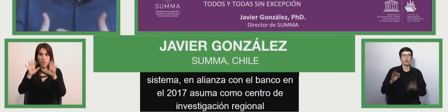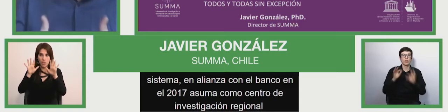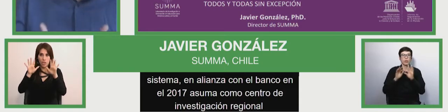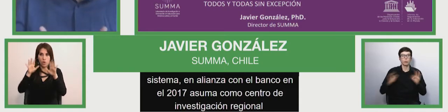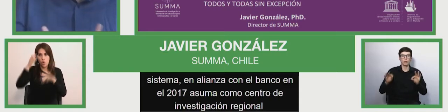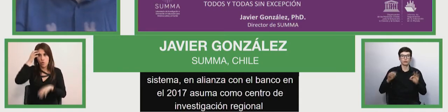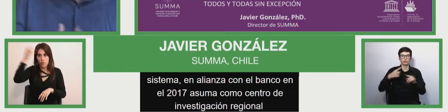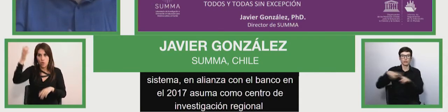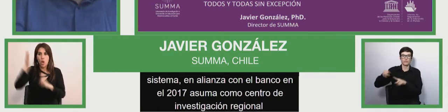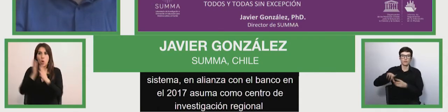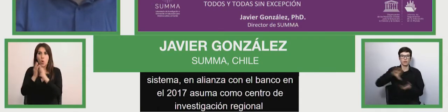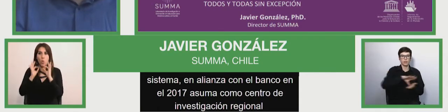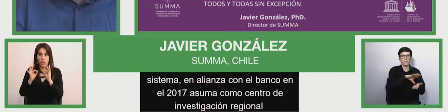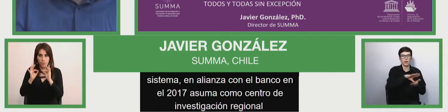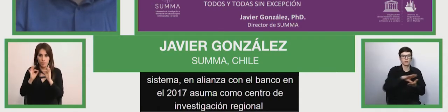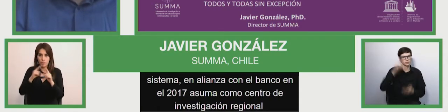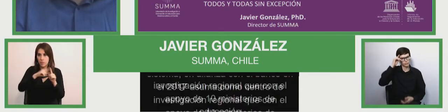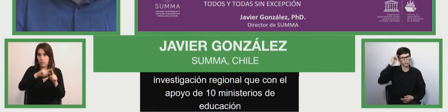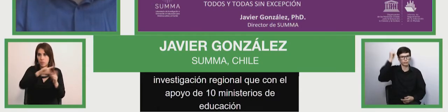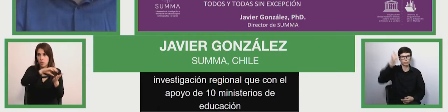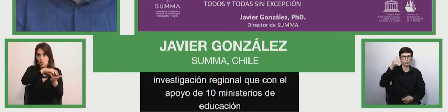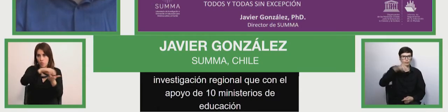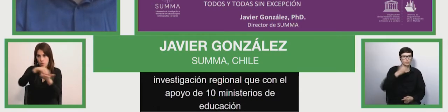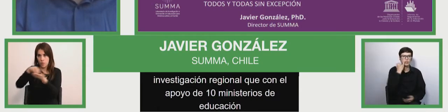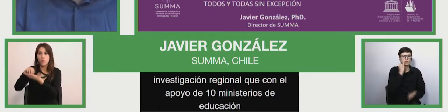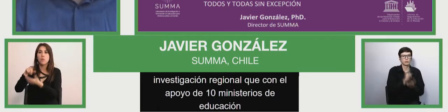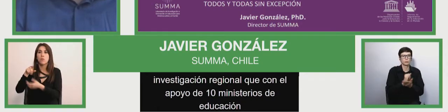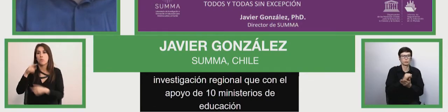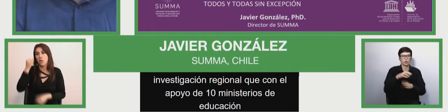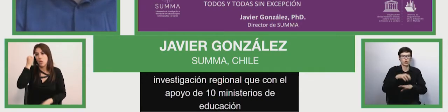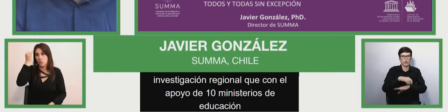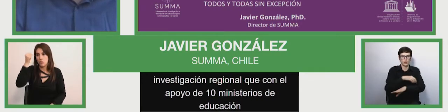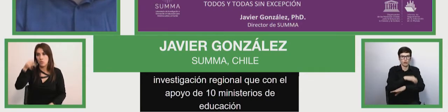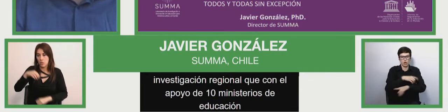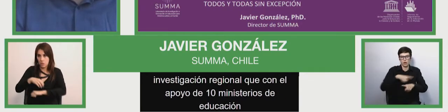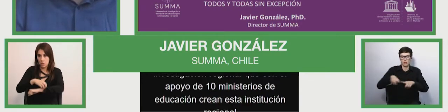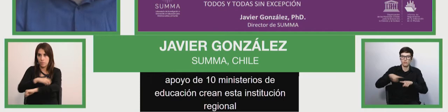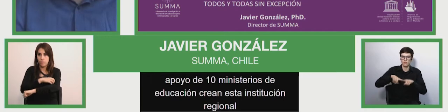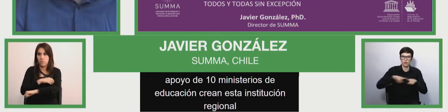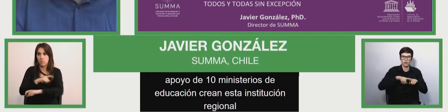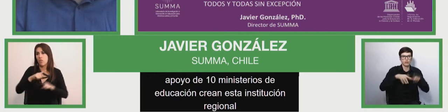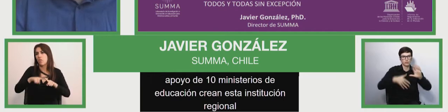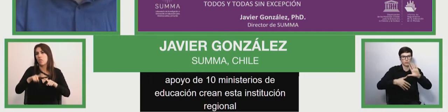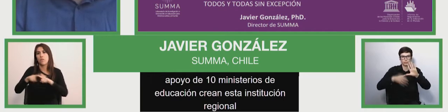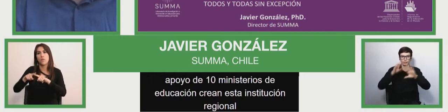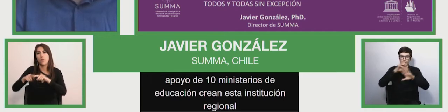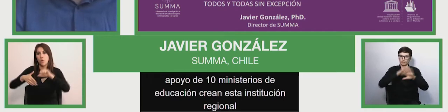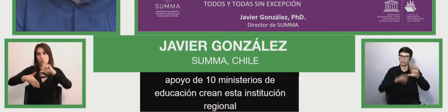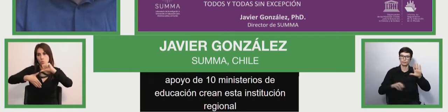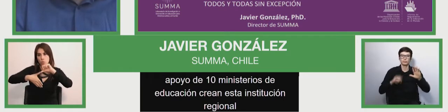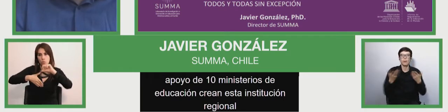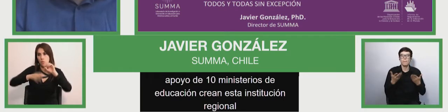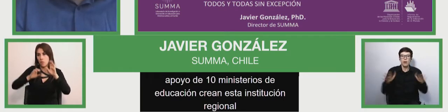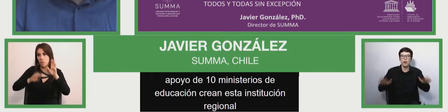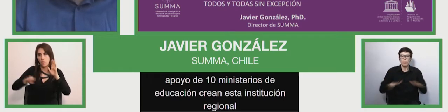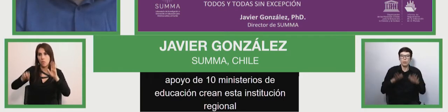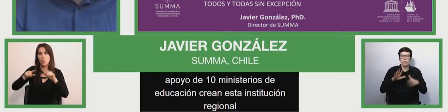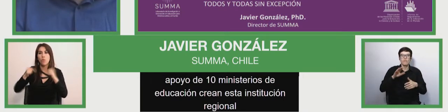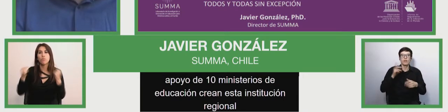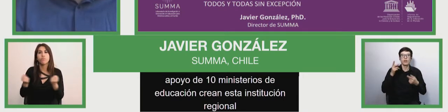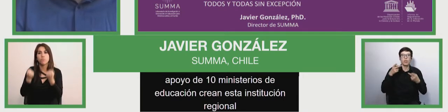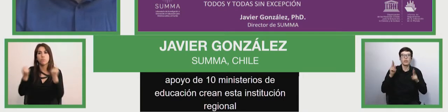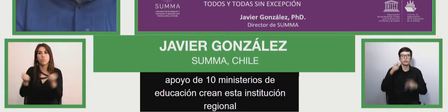cierto?, crean esta institución regional con el objetivo de promover el derecho eh humano a la educación.